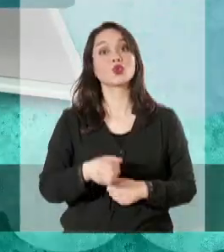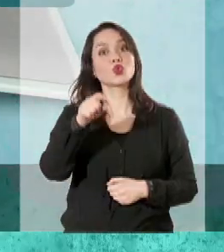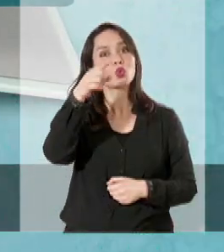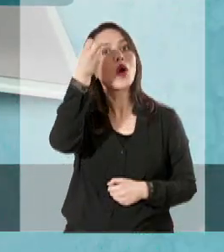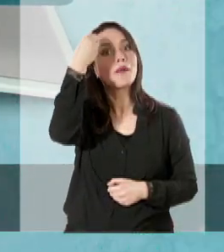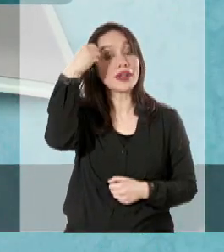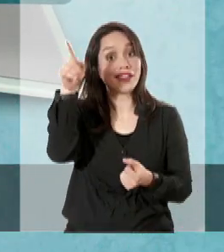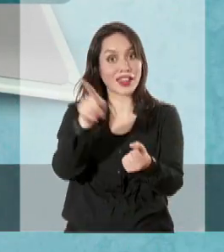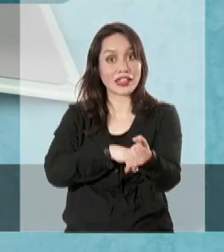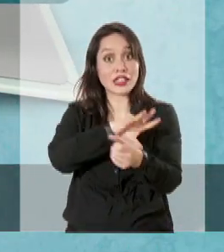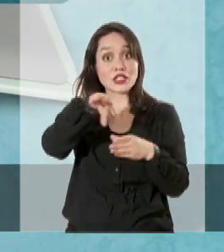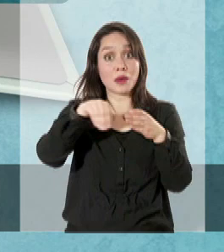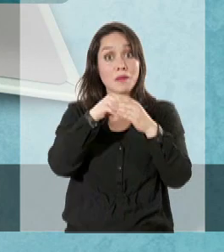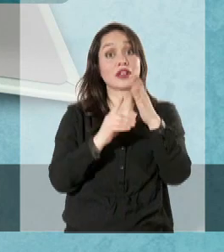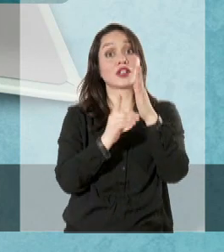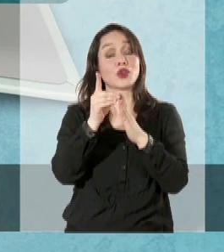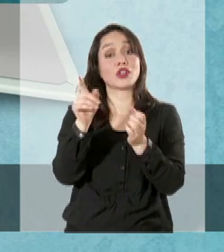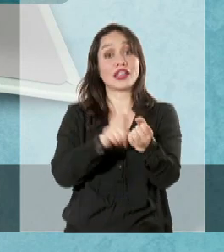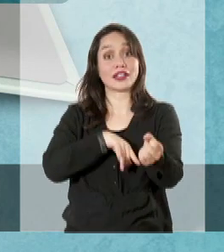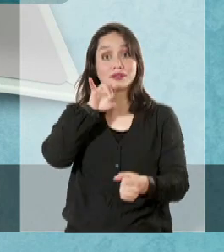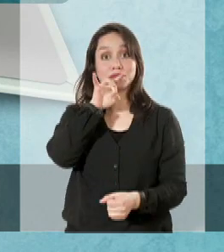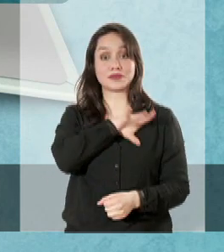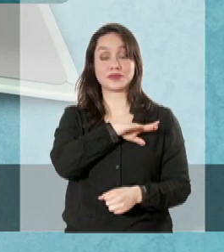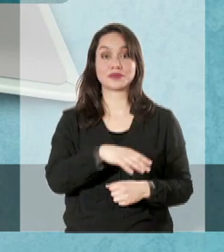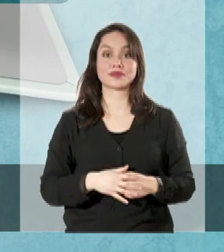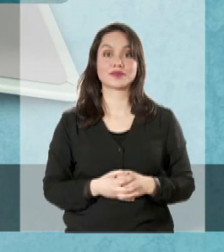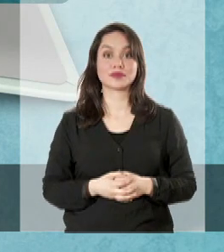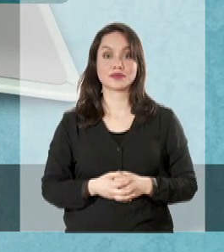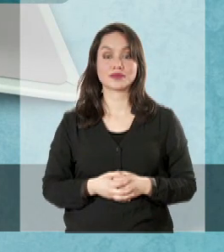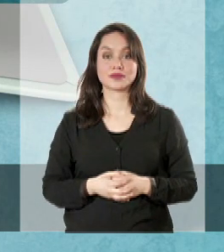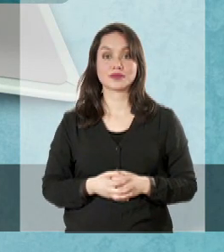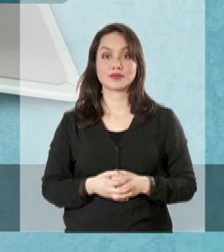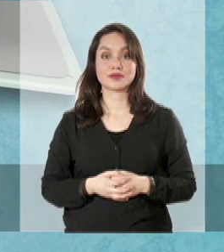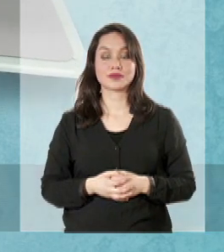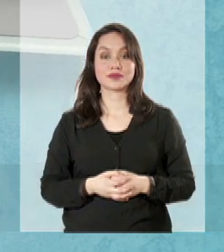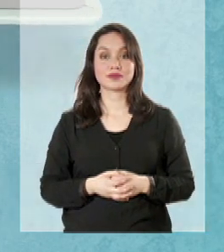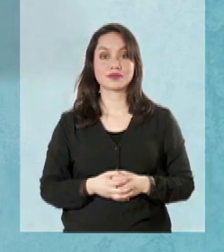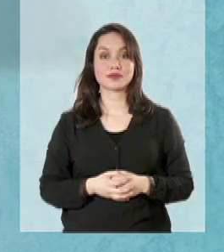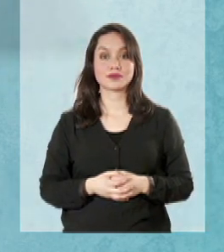Conoce tu energía y sé parte del desarrollo energético de Chile.